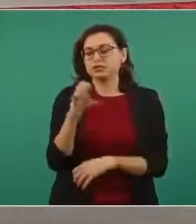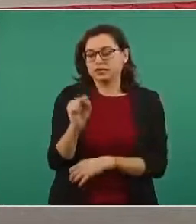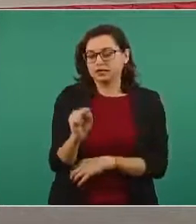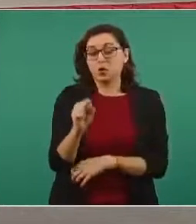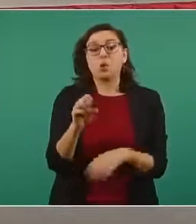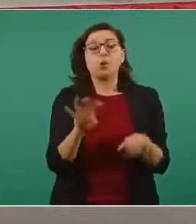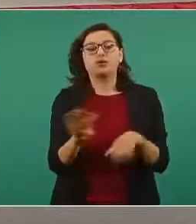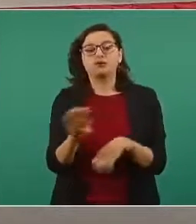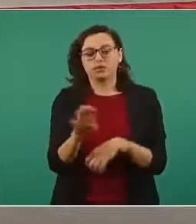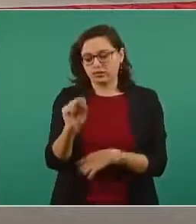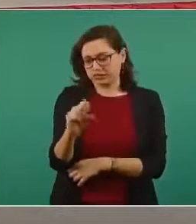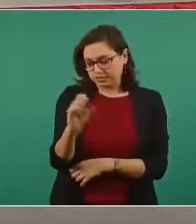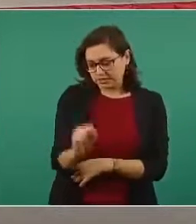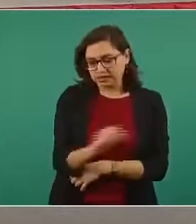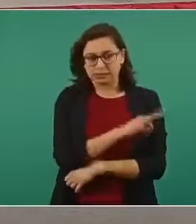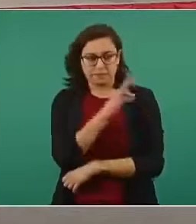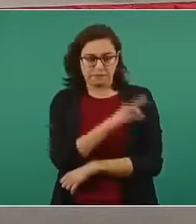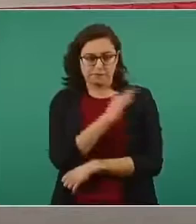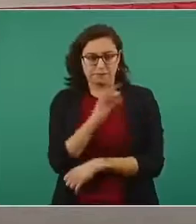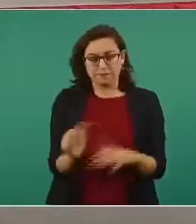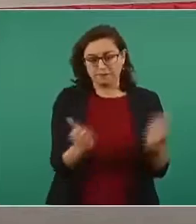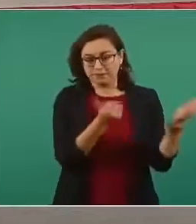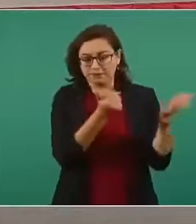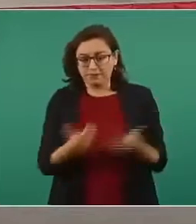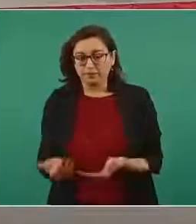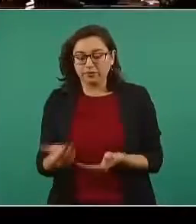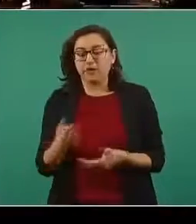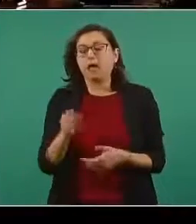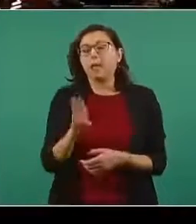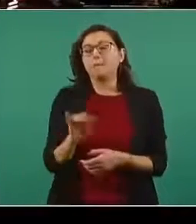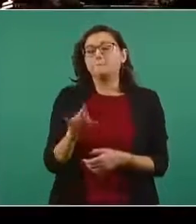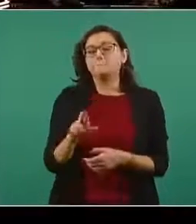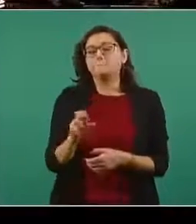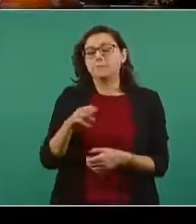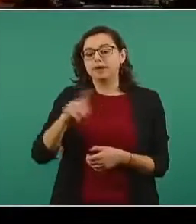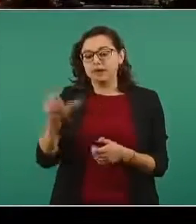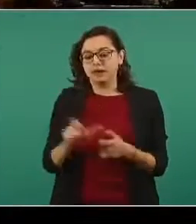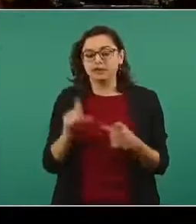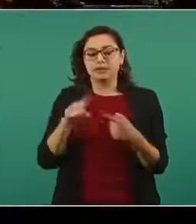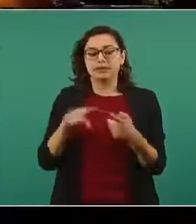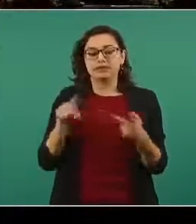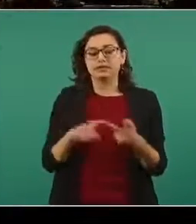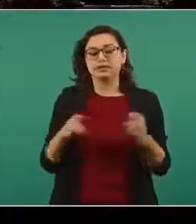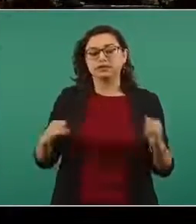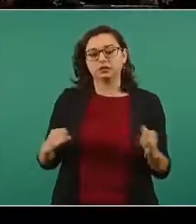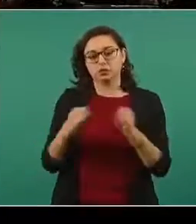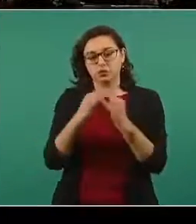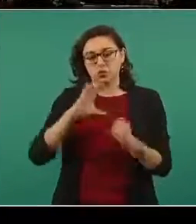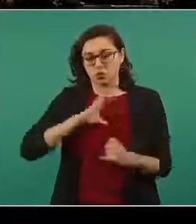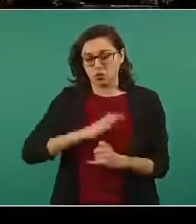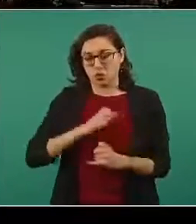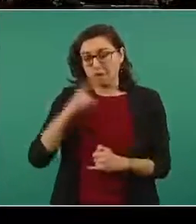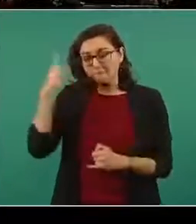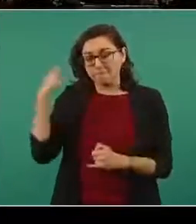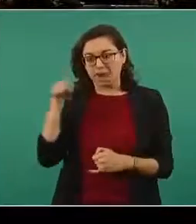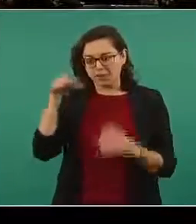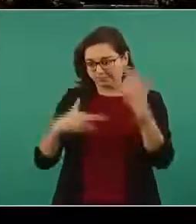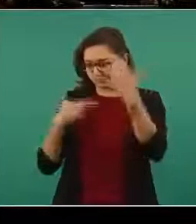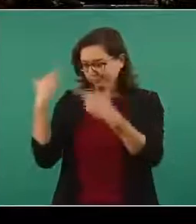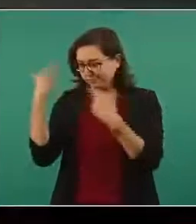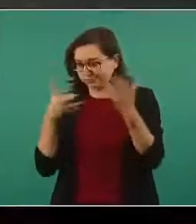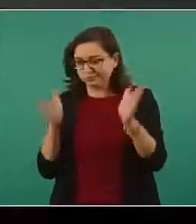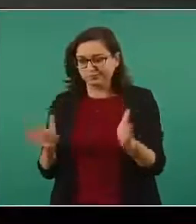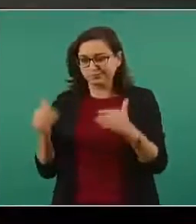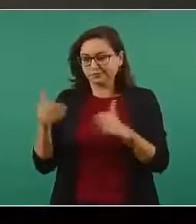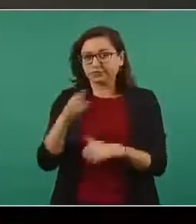Estas vacunas se enviarán a Birmes y al Instituto Nacional de Cancerología e iniciar la distribución inmediata